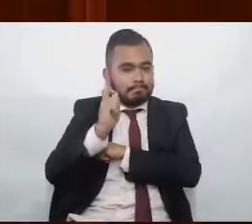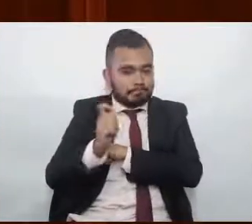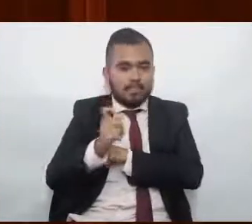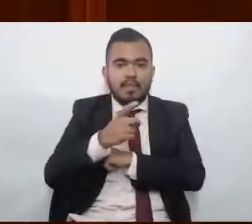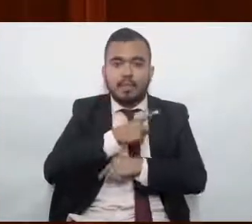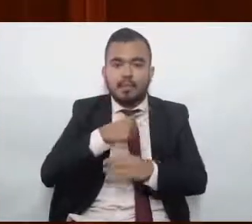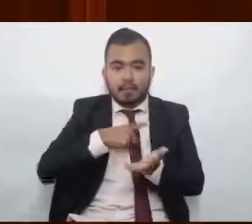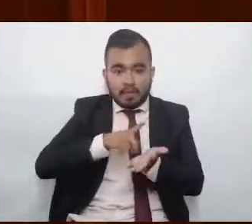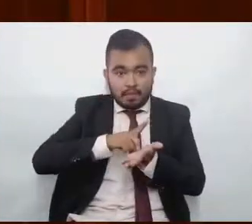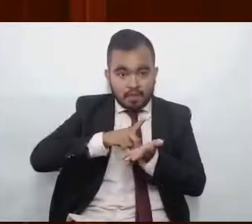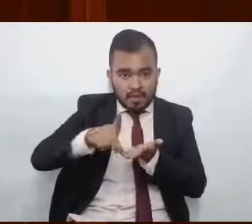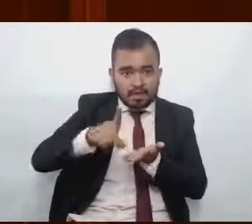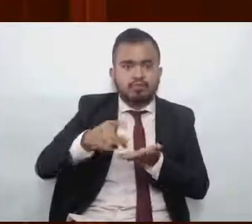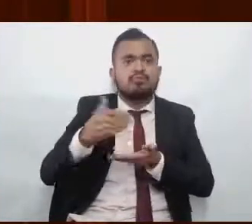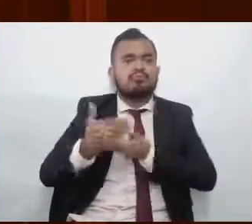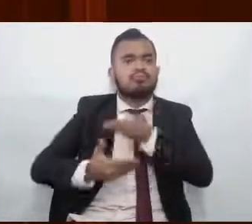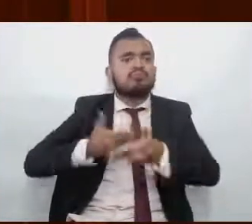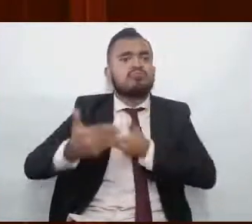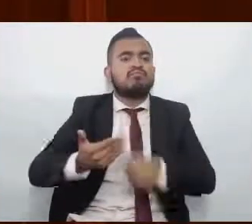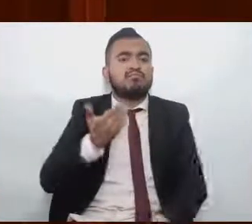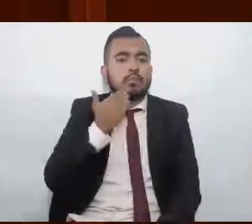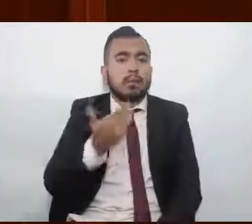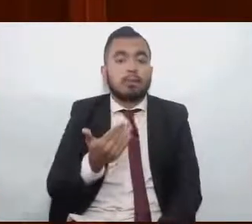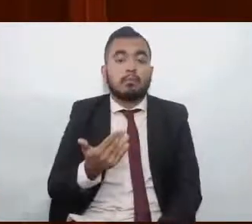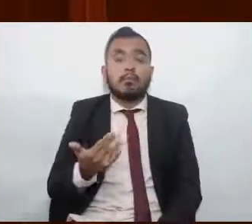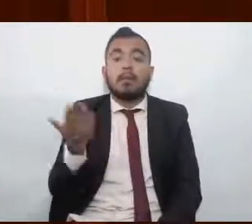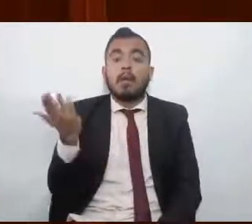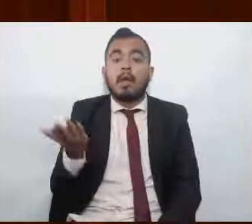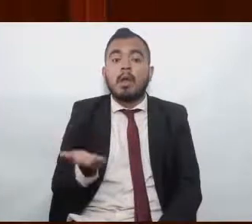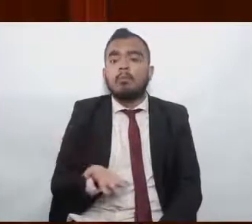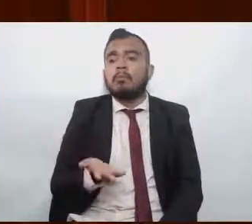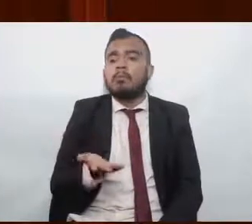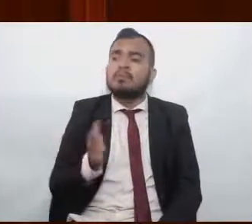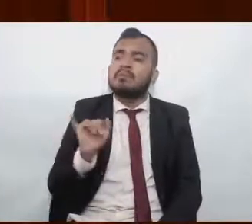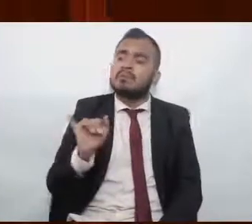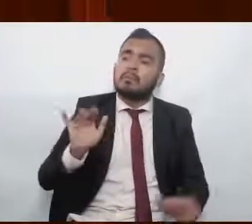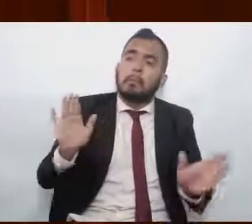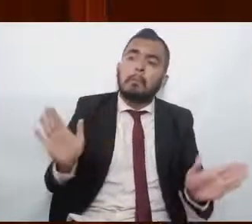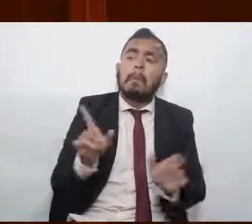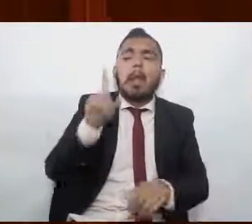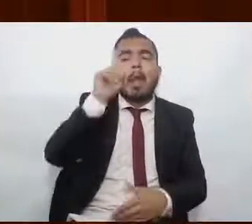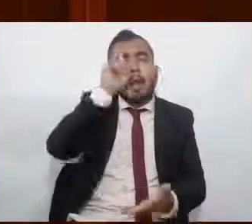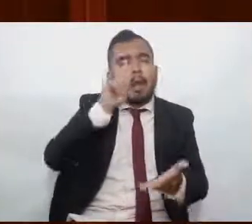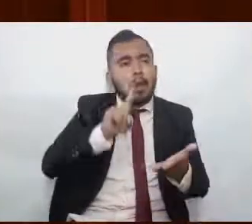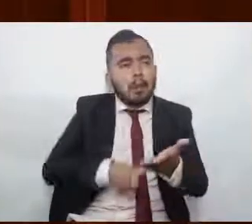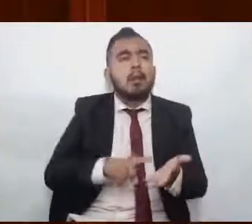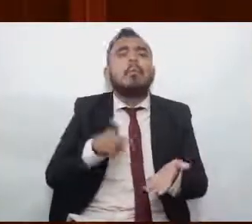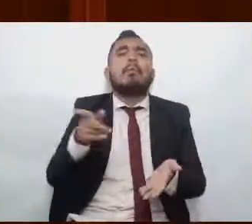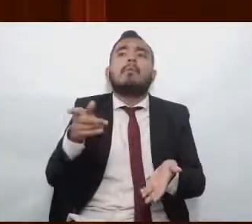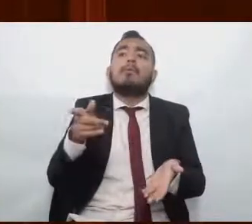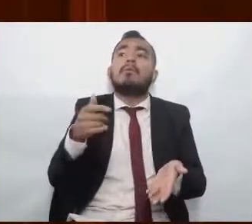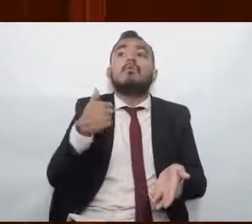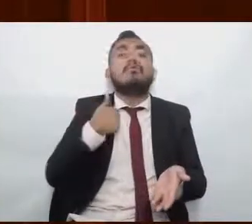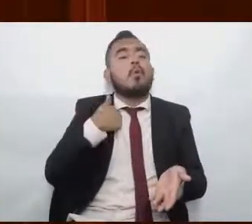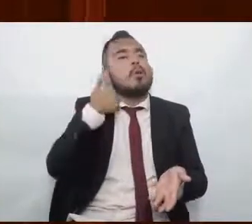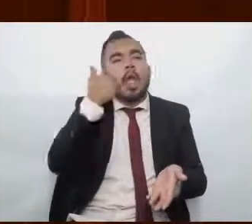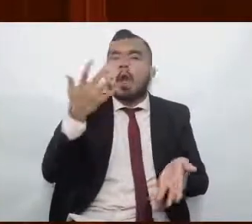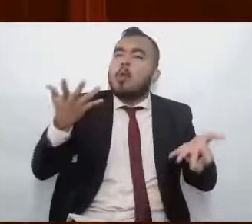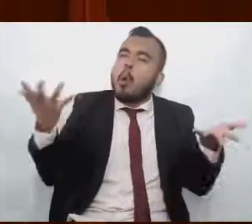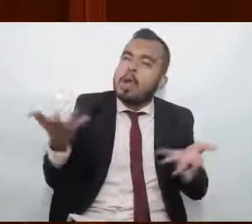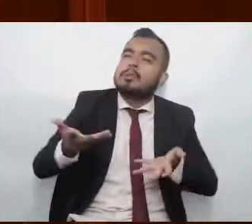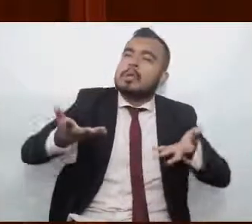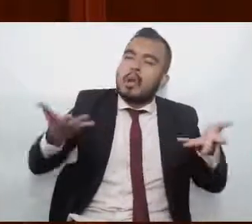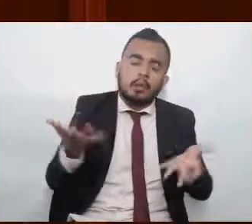No basta con la buena fe, no basta con las creencias, no basta con que algunos se sientan buenos